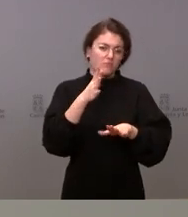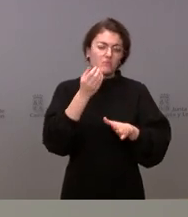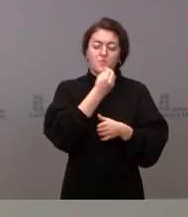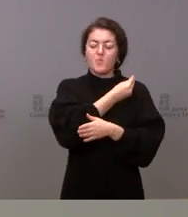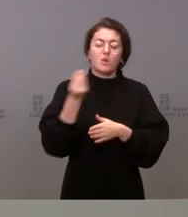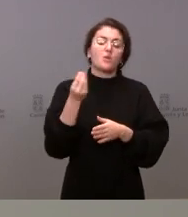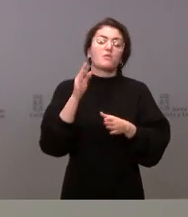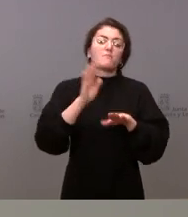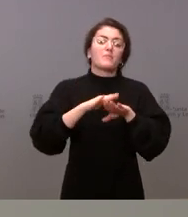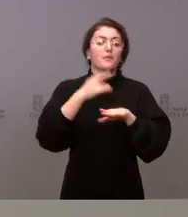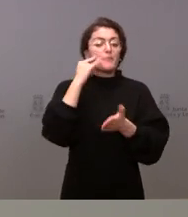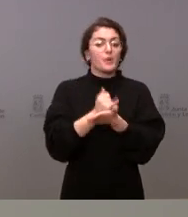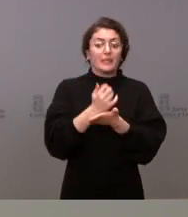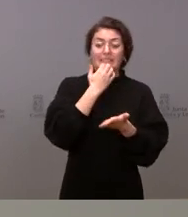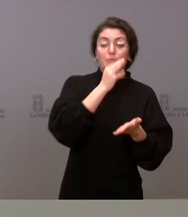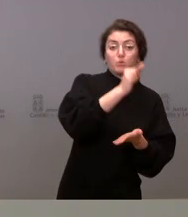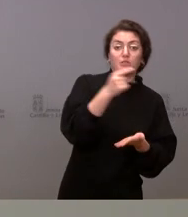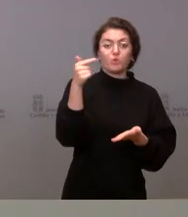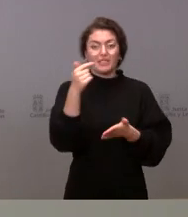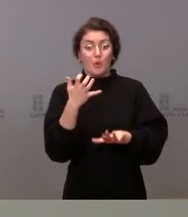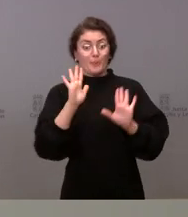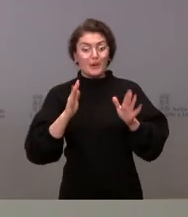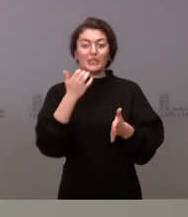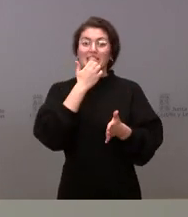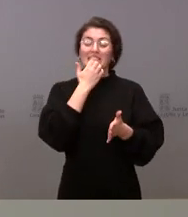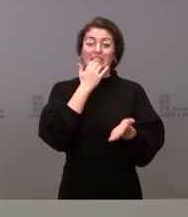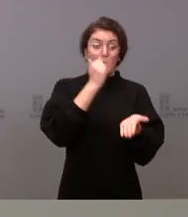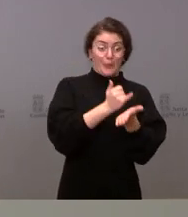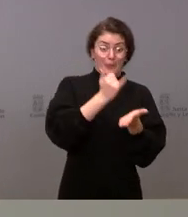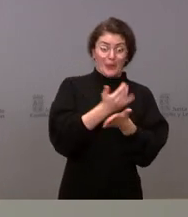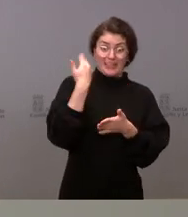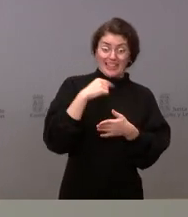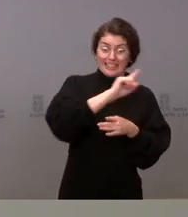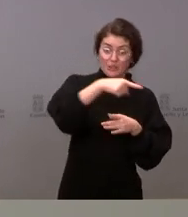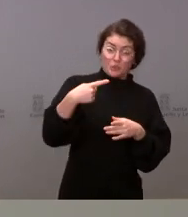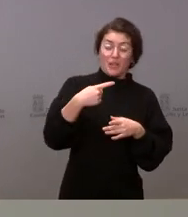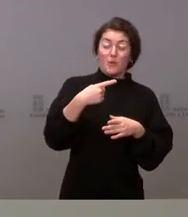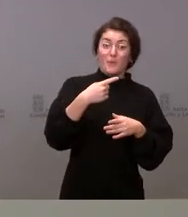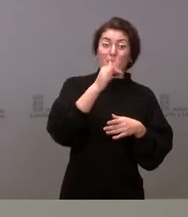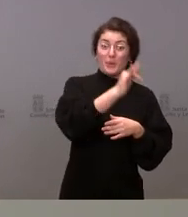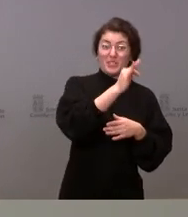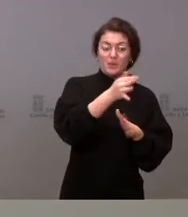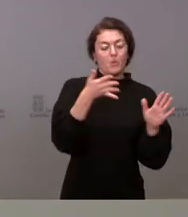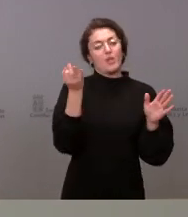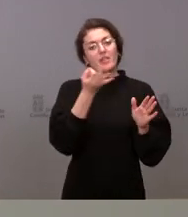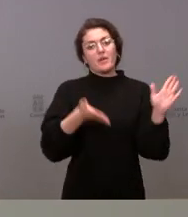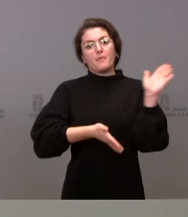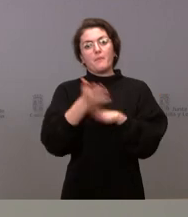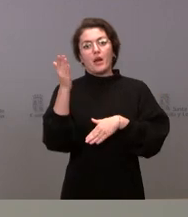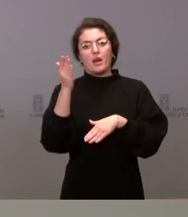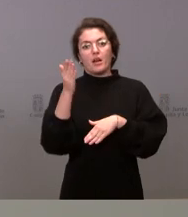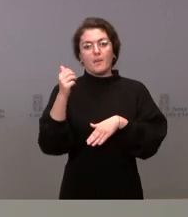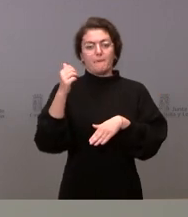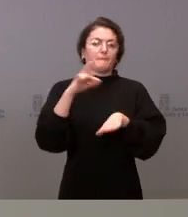evidentemente, si soy positivo hay que ir al sistema sanitario para confirmarlo. Y recuerdo que la ley sigue